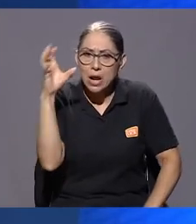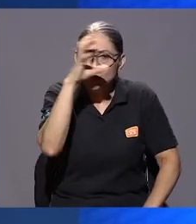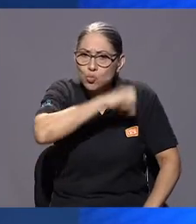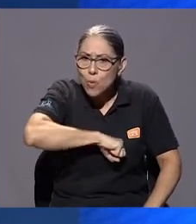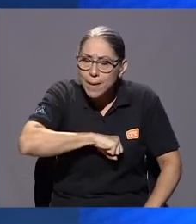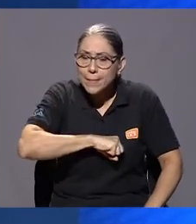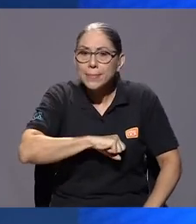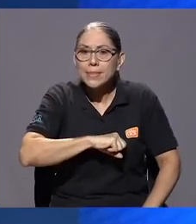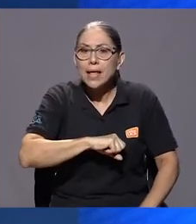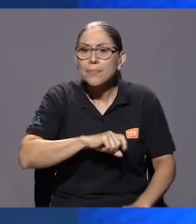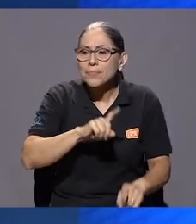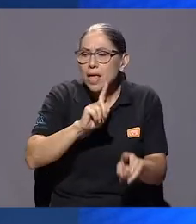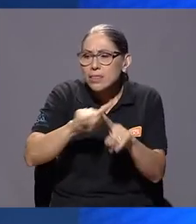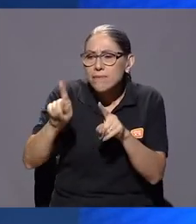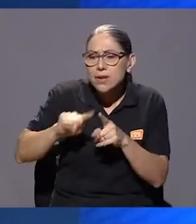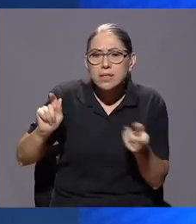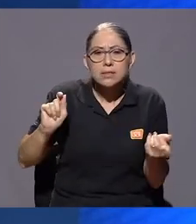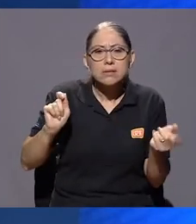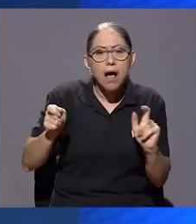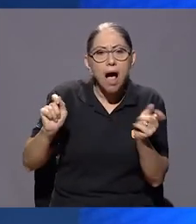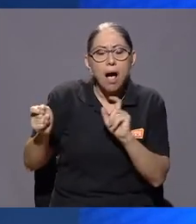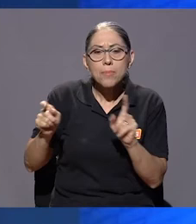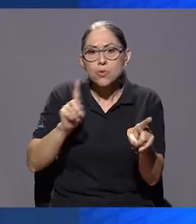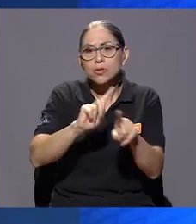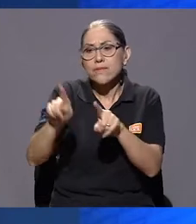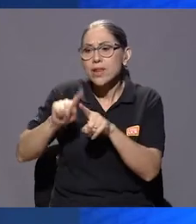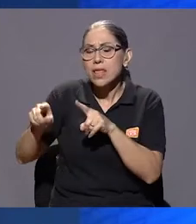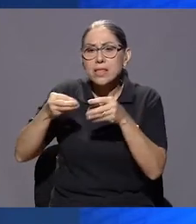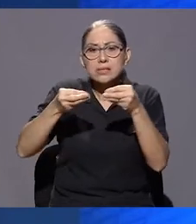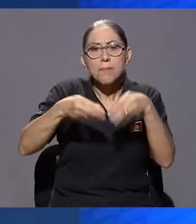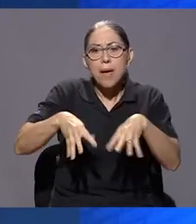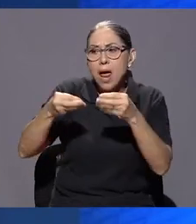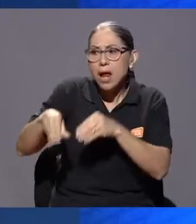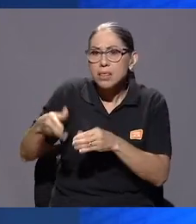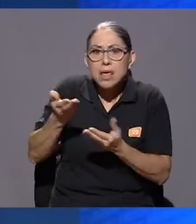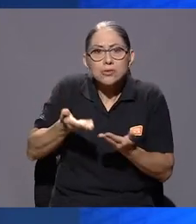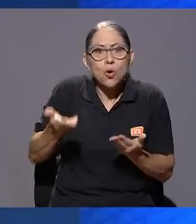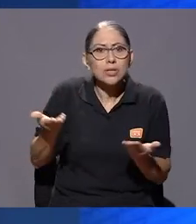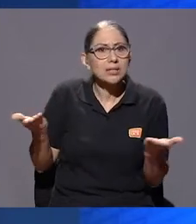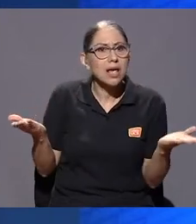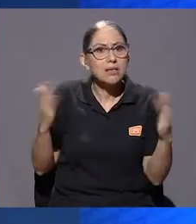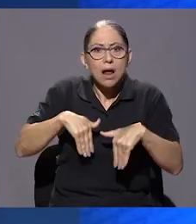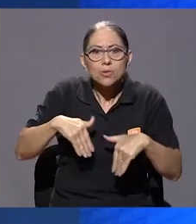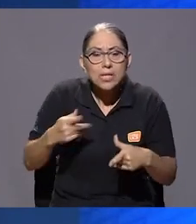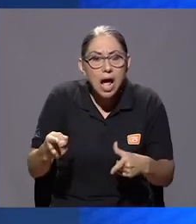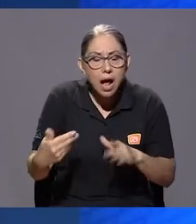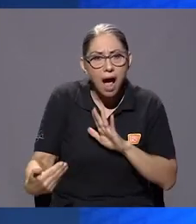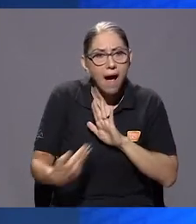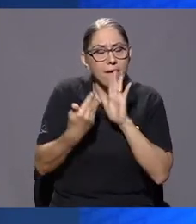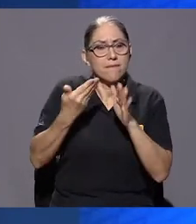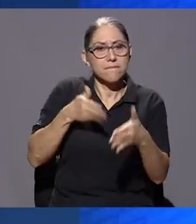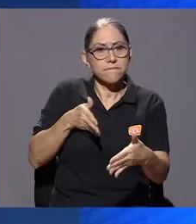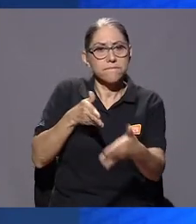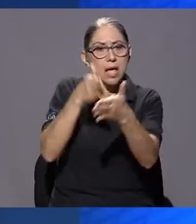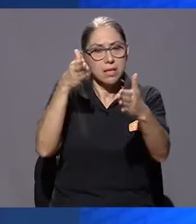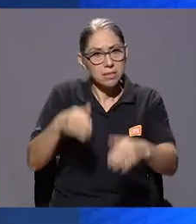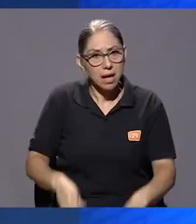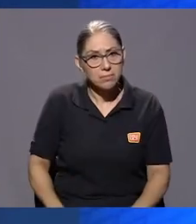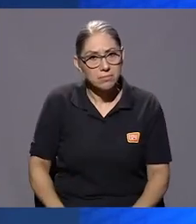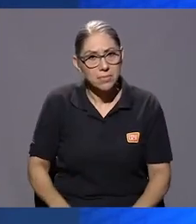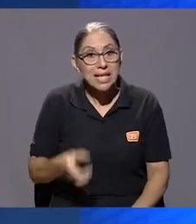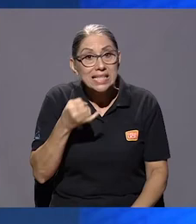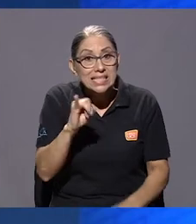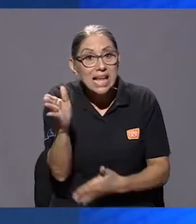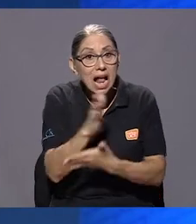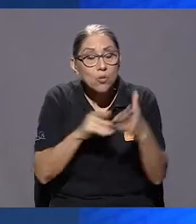pérdidas de las que hablabas nos afectan. Sí, claro. Y si alguien no lo dice, ¿verdad? El ejemplo que daba,